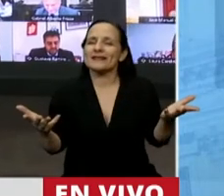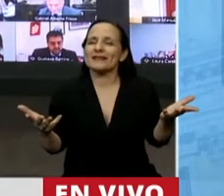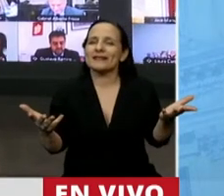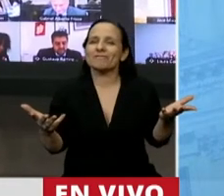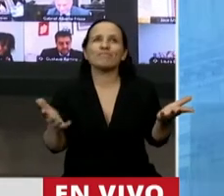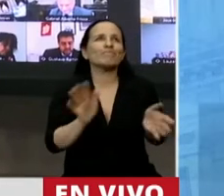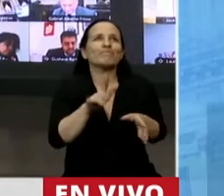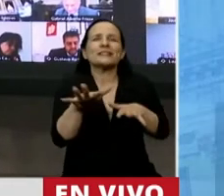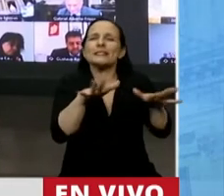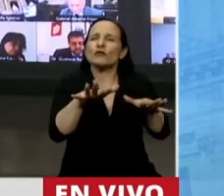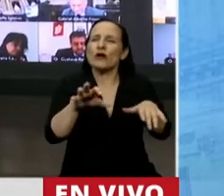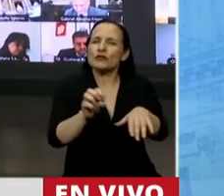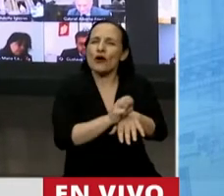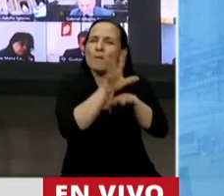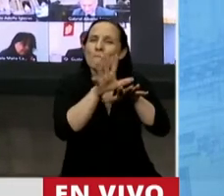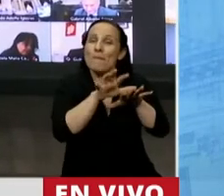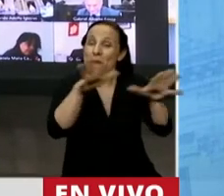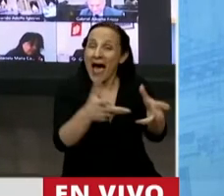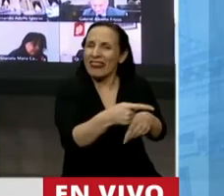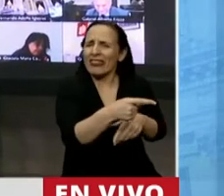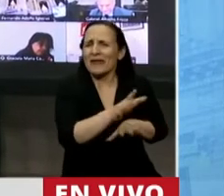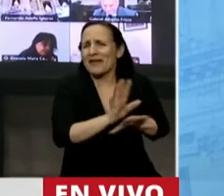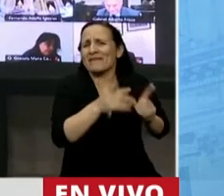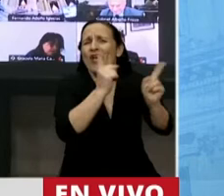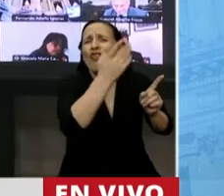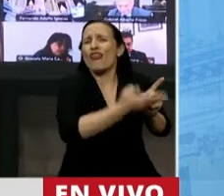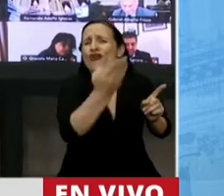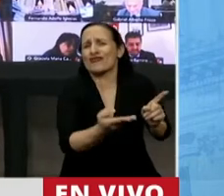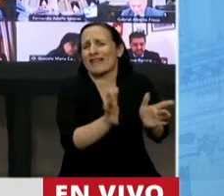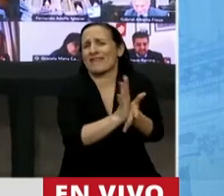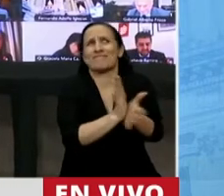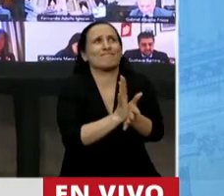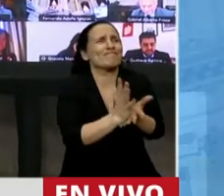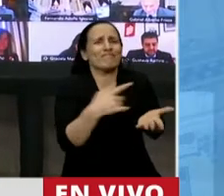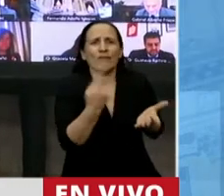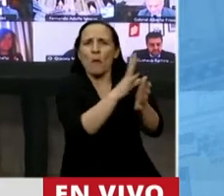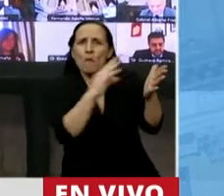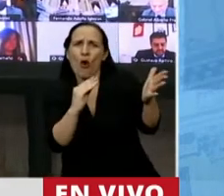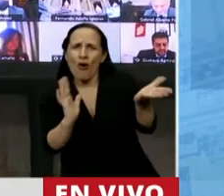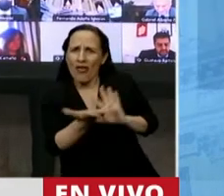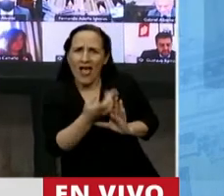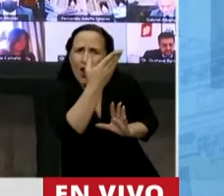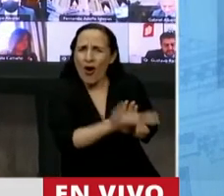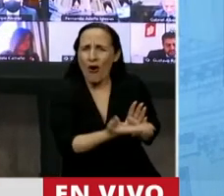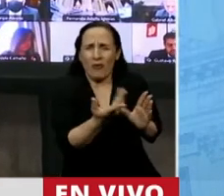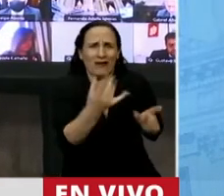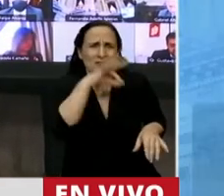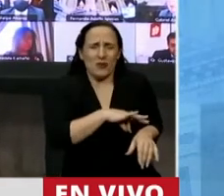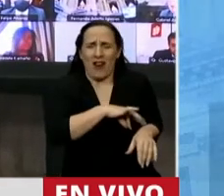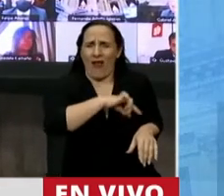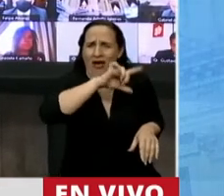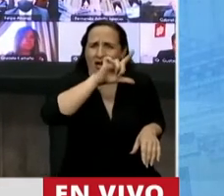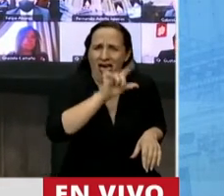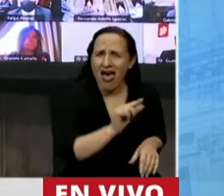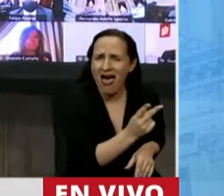pandemia un ejemplo de cómo, a pesar de los salarios que se han devaluado, de las